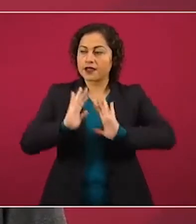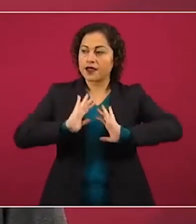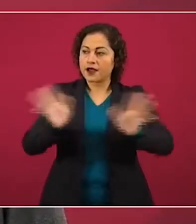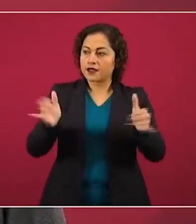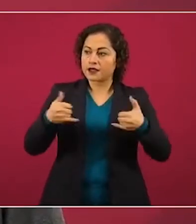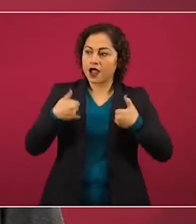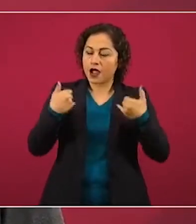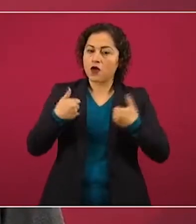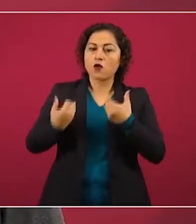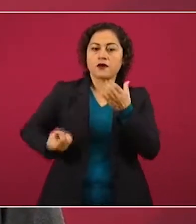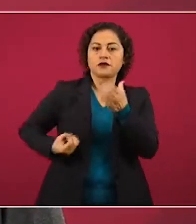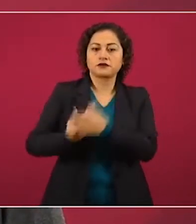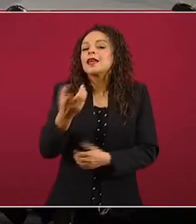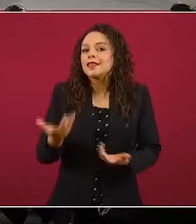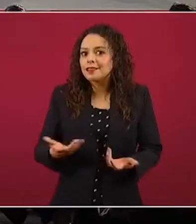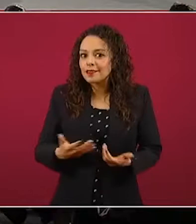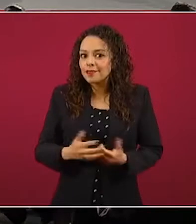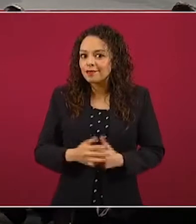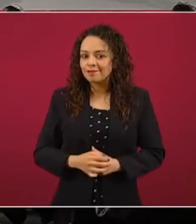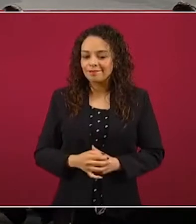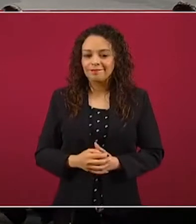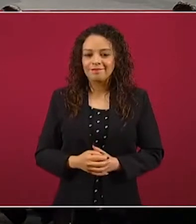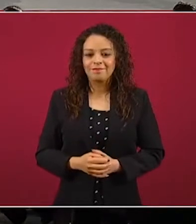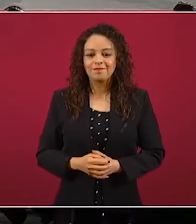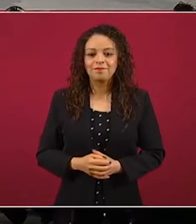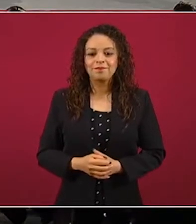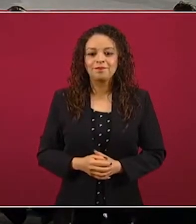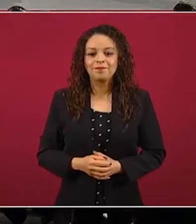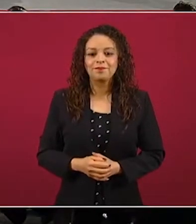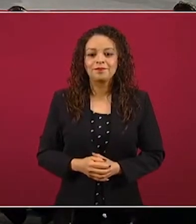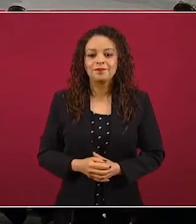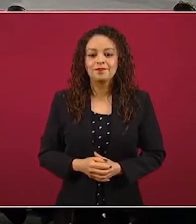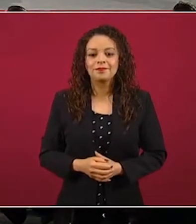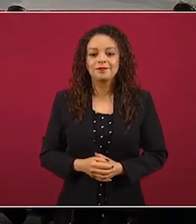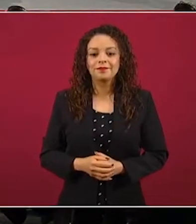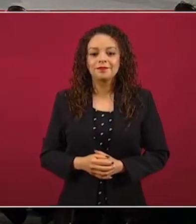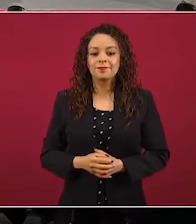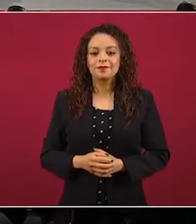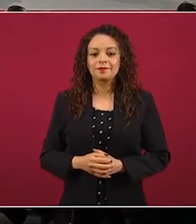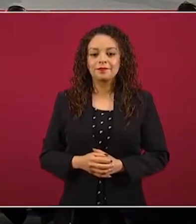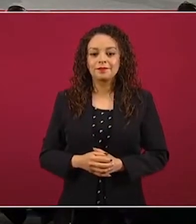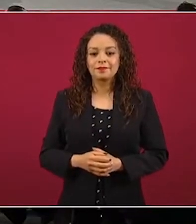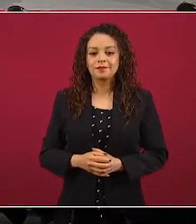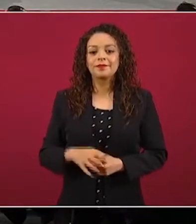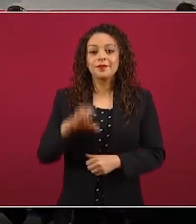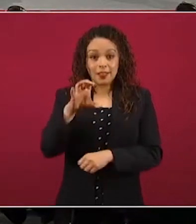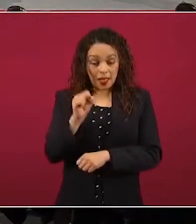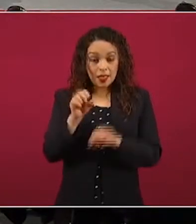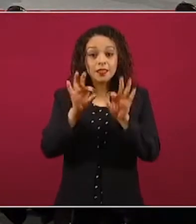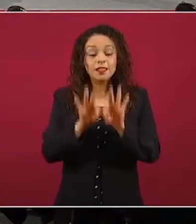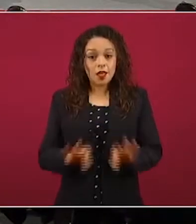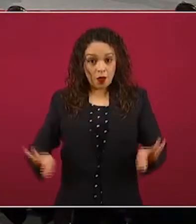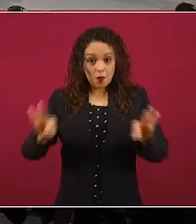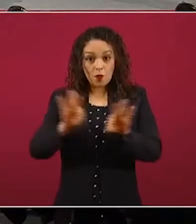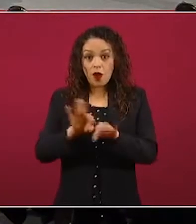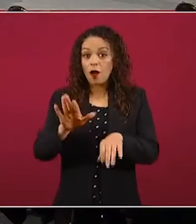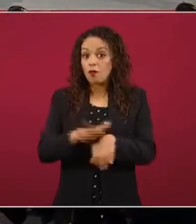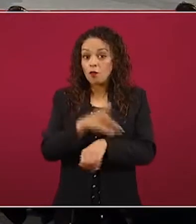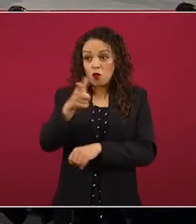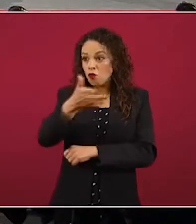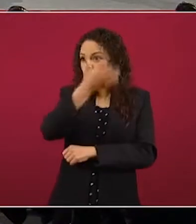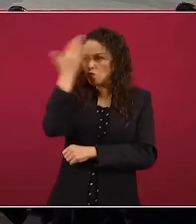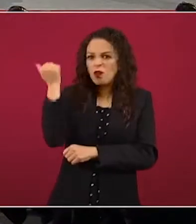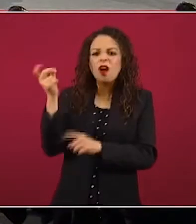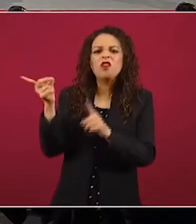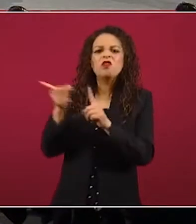penal de Guasave, Sinaloa. Este fin de semana, el presidente visitará varios puntos del estado de Oaxaca, donde se construyen caminos